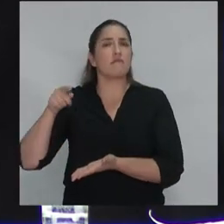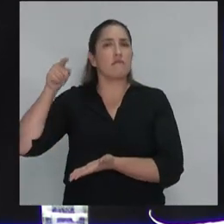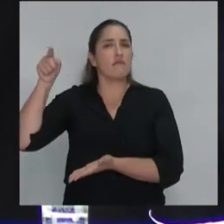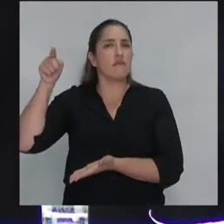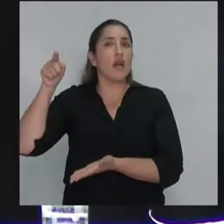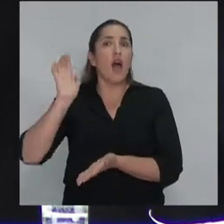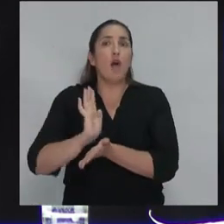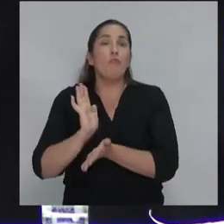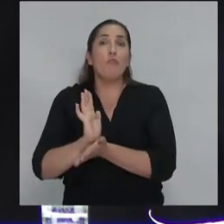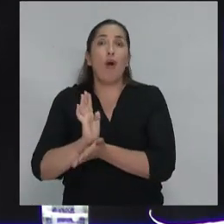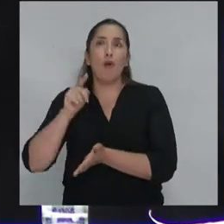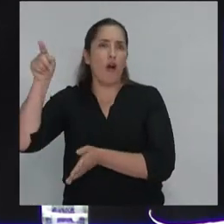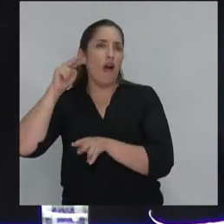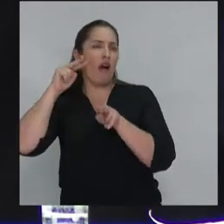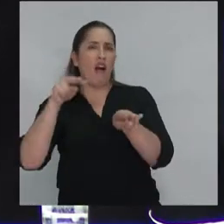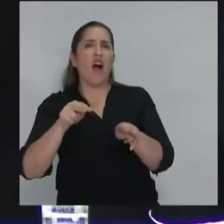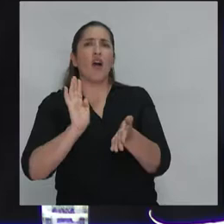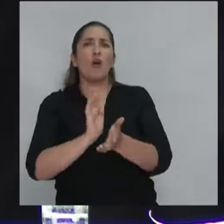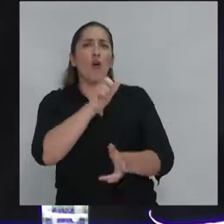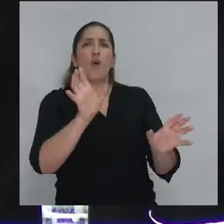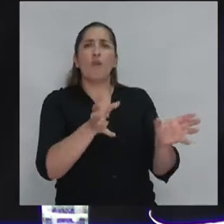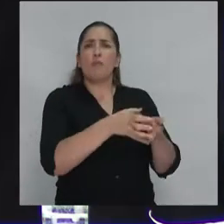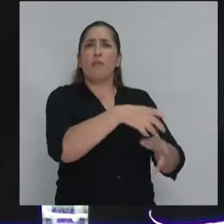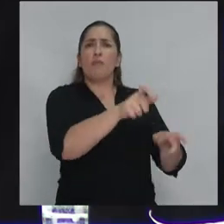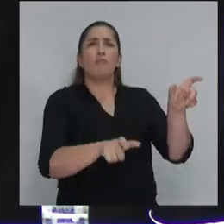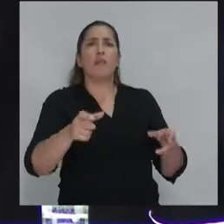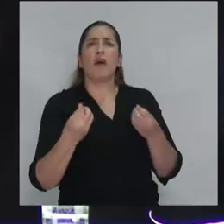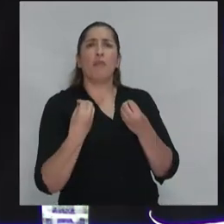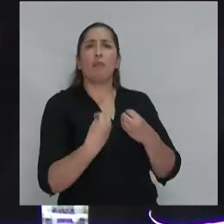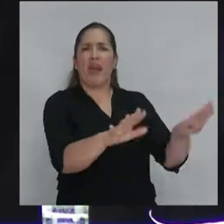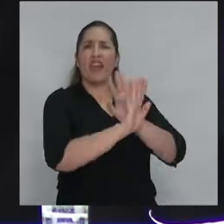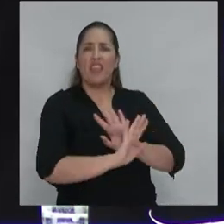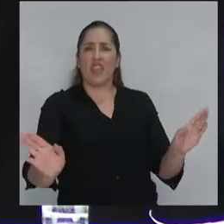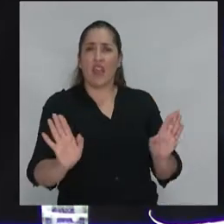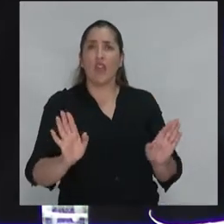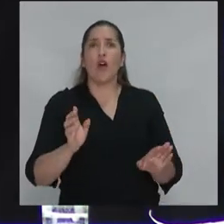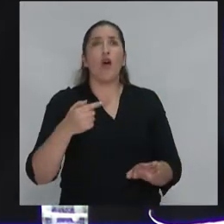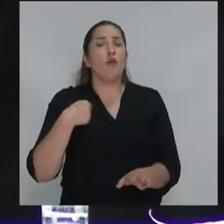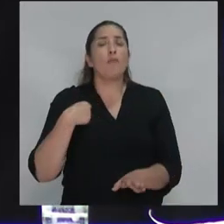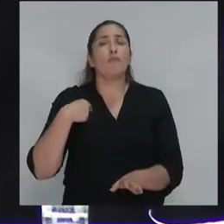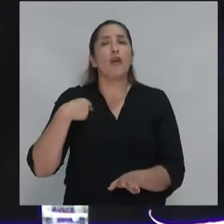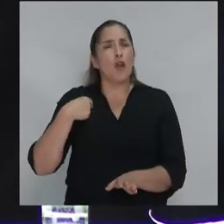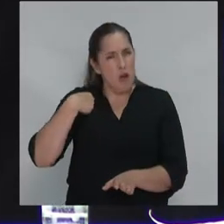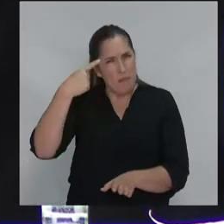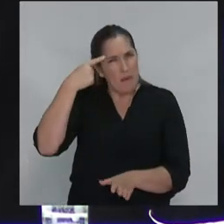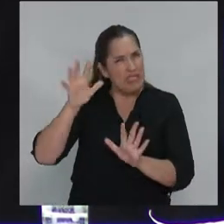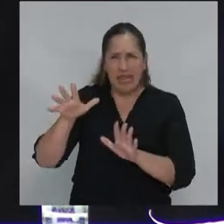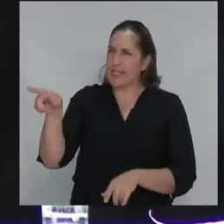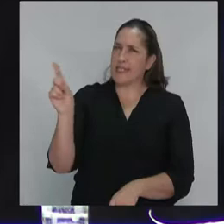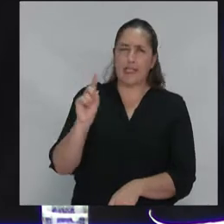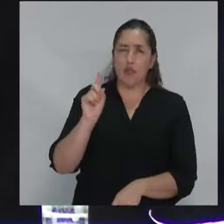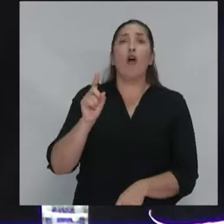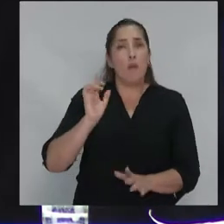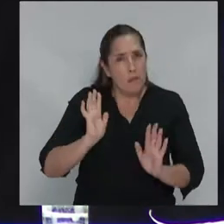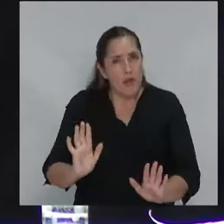bueno, están perdidas para la izquierda, yo no creo que sea el caso, bueno, evidentemente hay gente que nunca vamos a poder recuperar, pero es muy